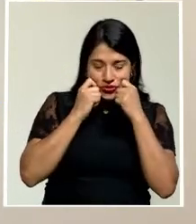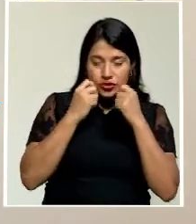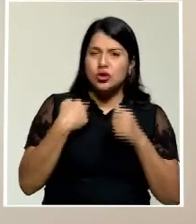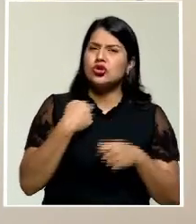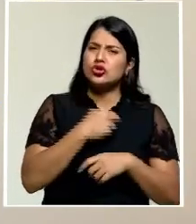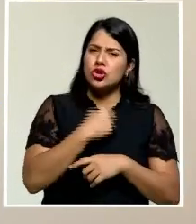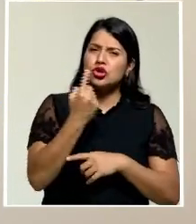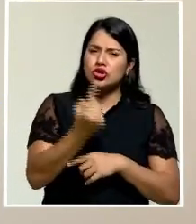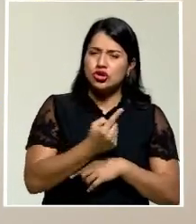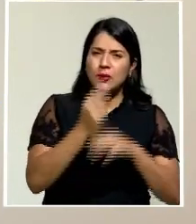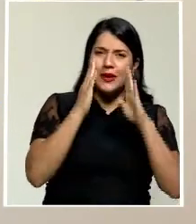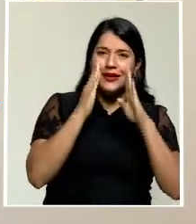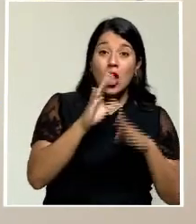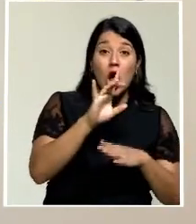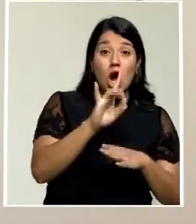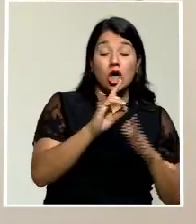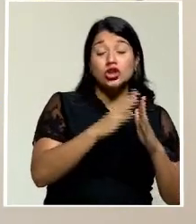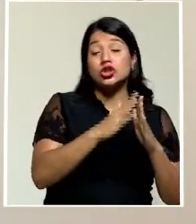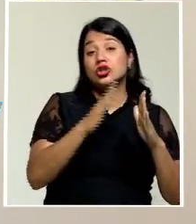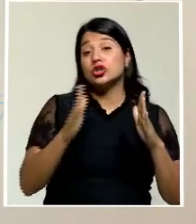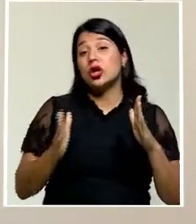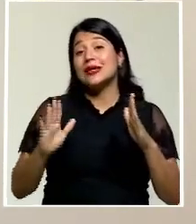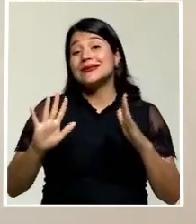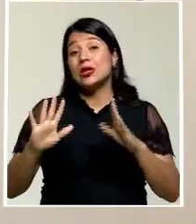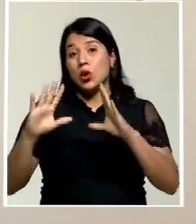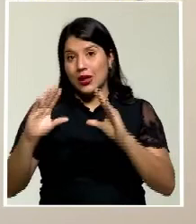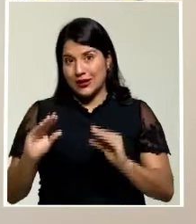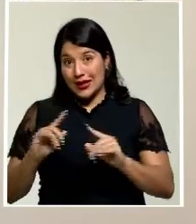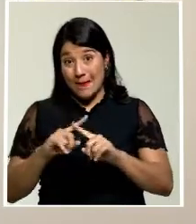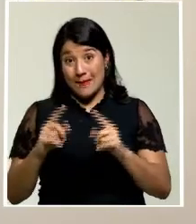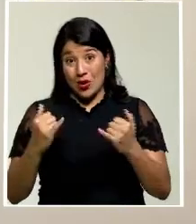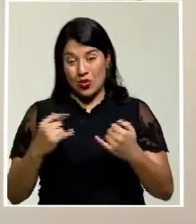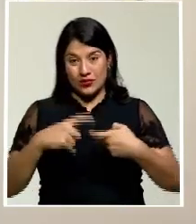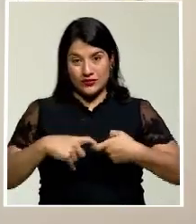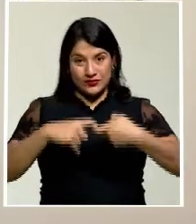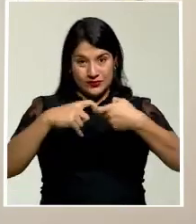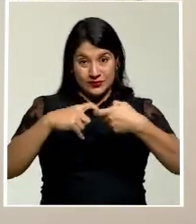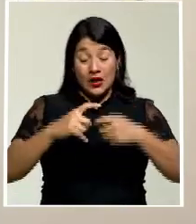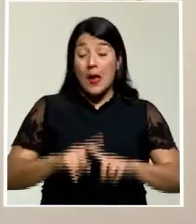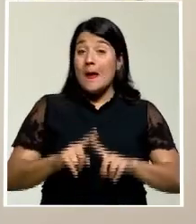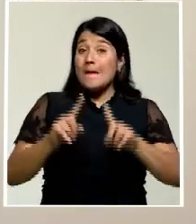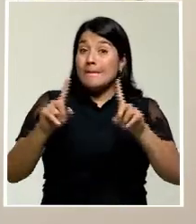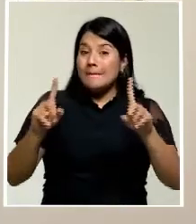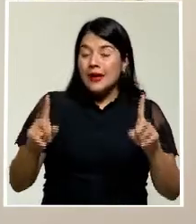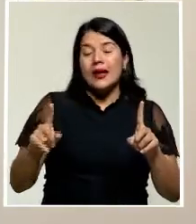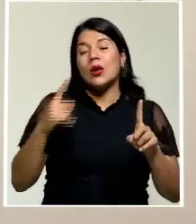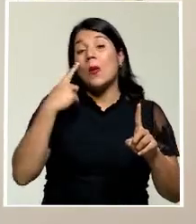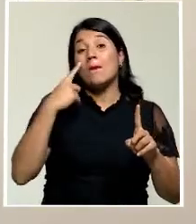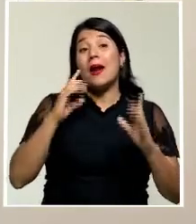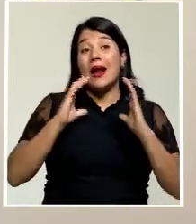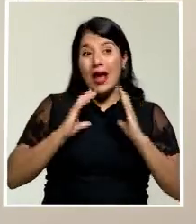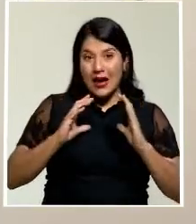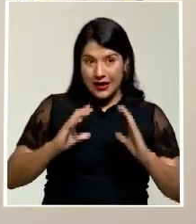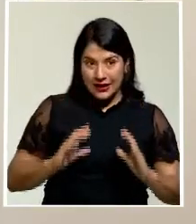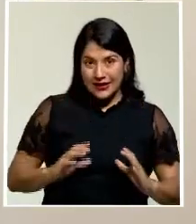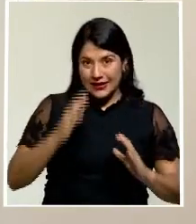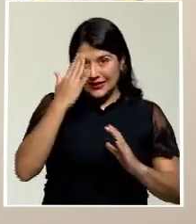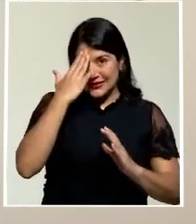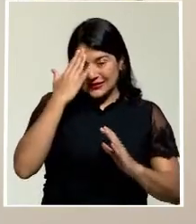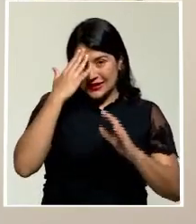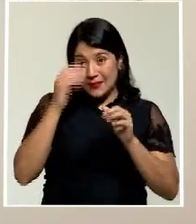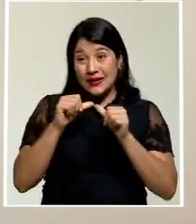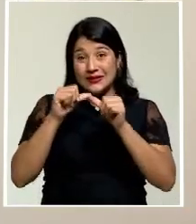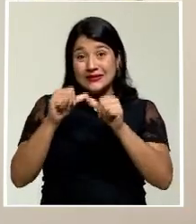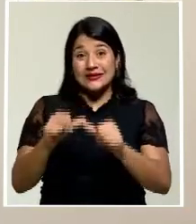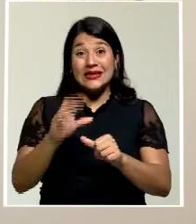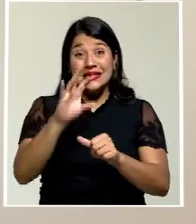8 a 5 de la tarde, pero para todos nuestros clientes informales que nos mantenemos en un horario de 7 a 9 de la noche en atención de